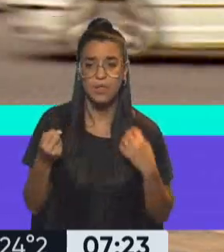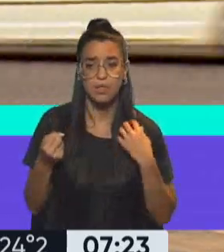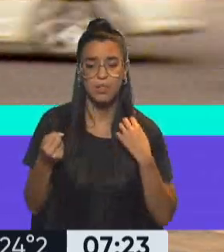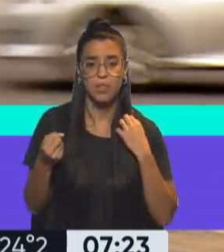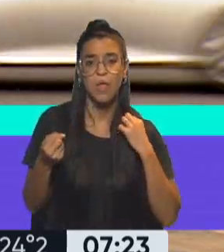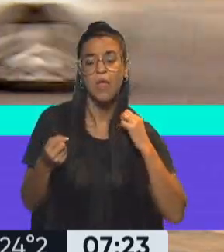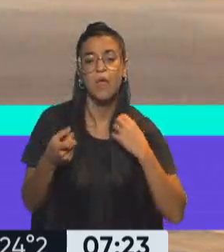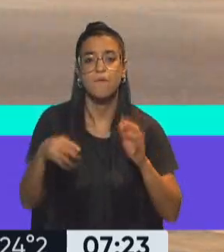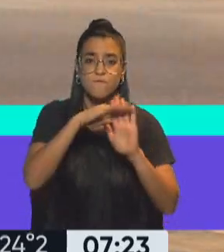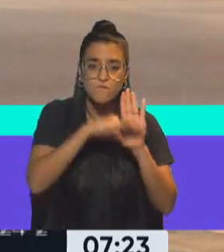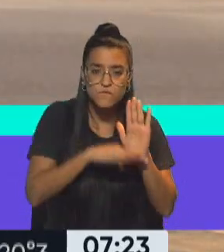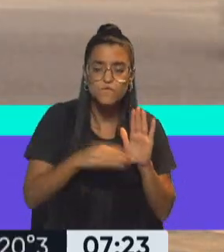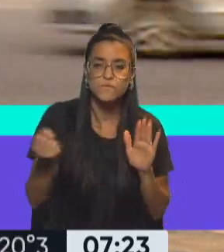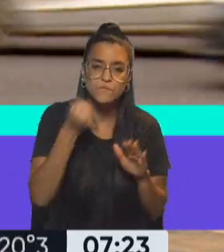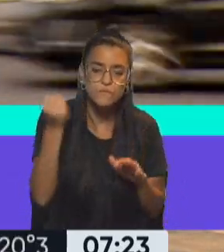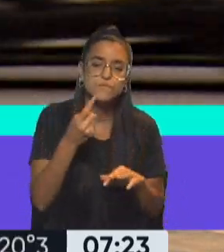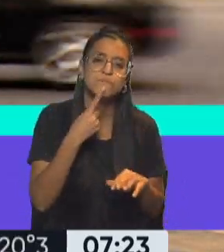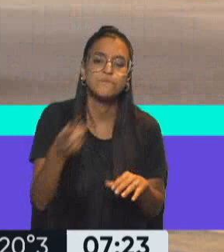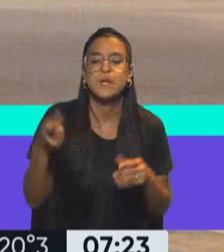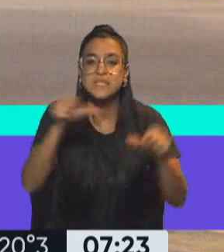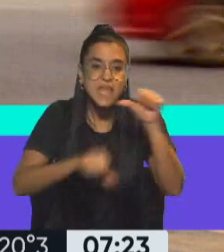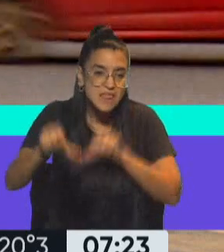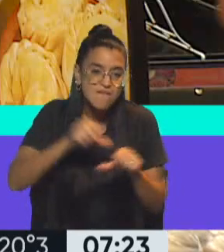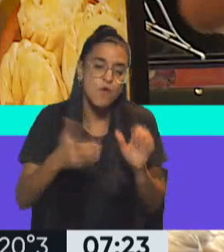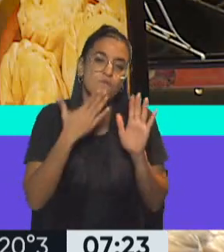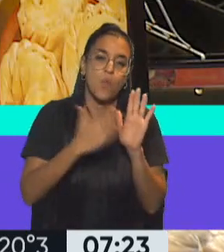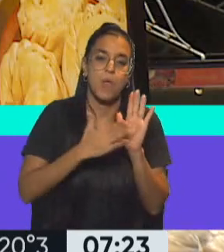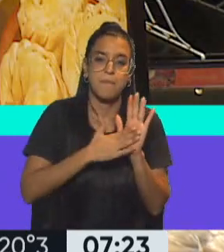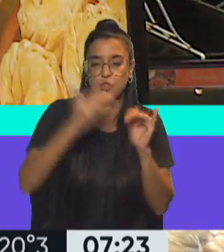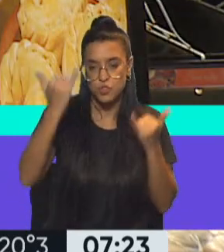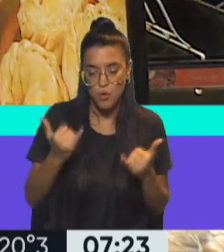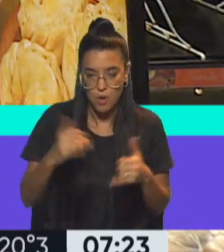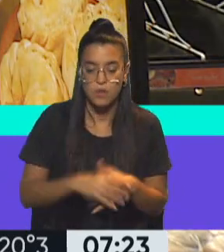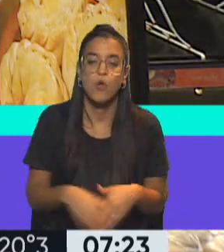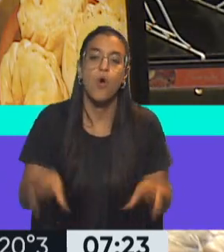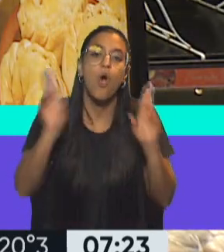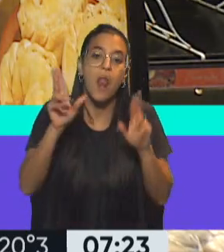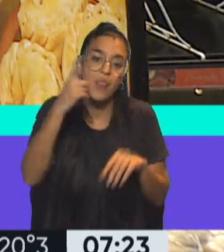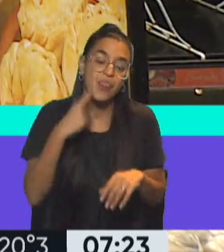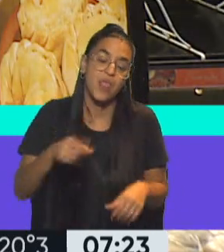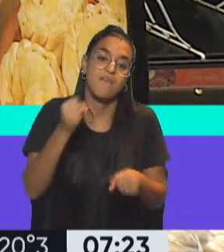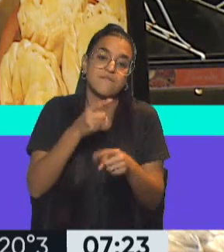los fundamentos científicos que tiene, así que bueno, esperamos que sea un día de festejo.